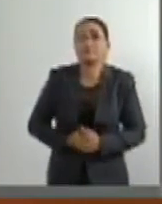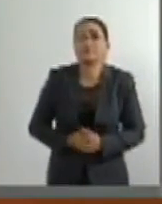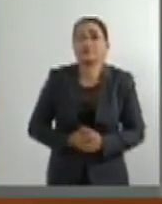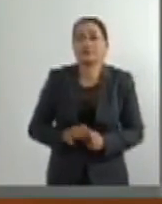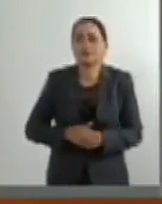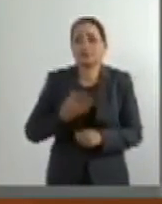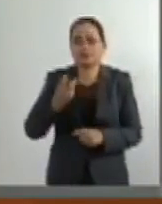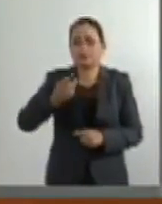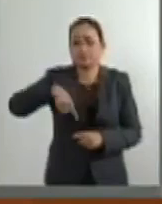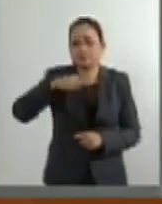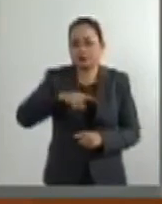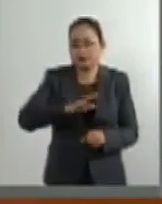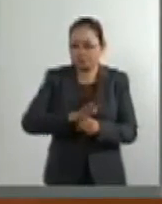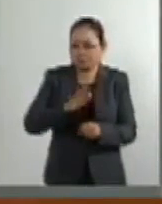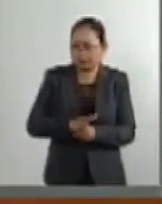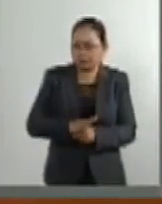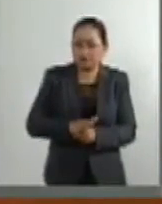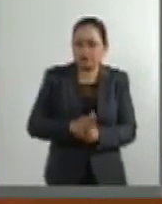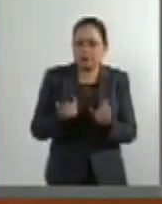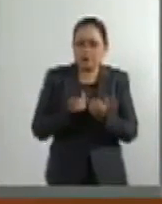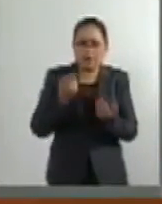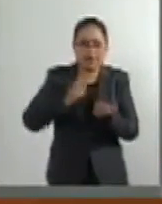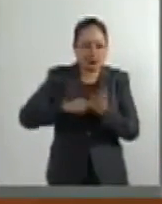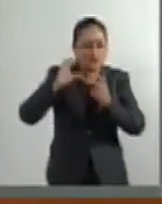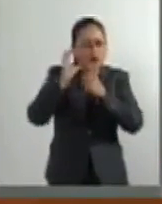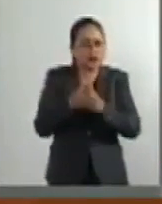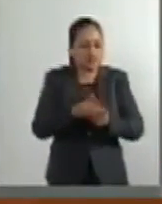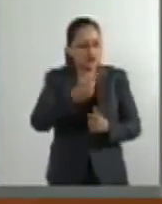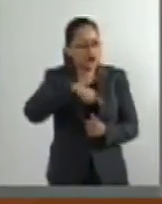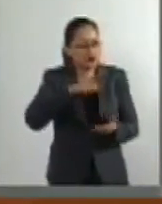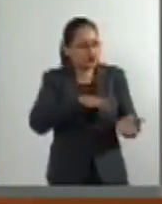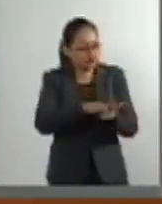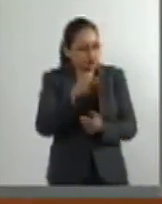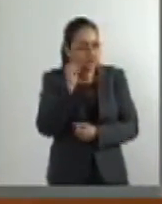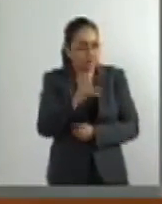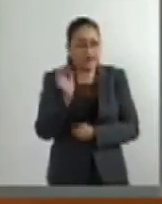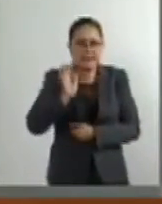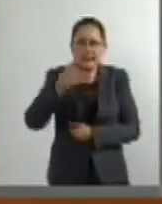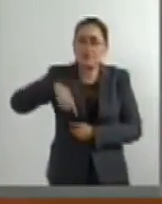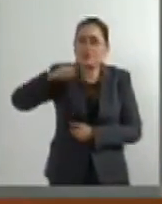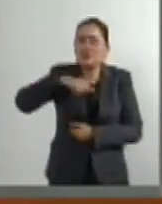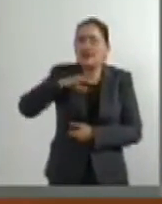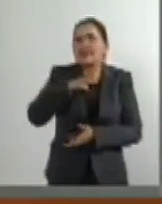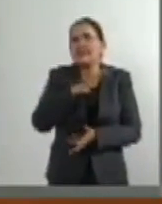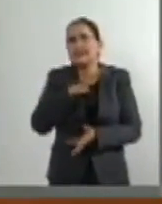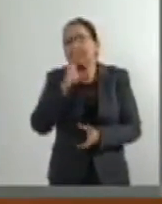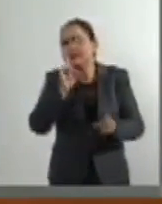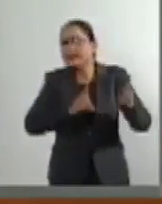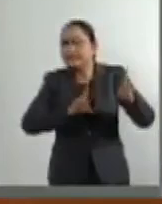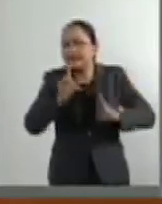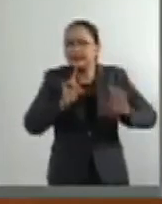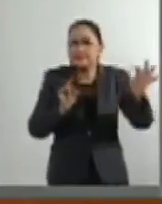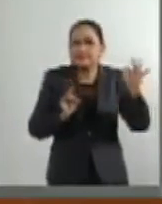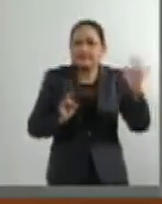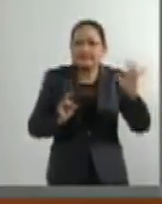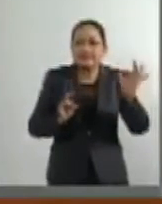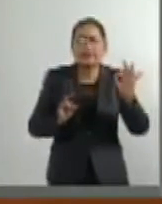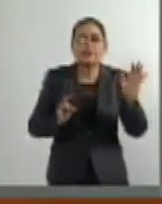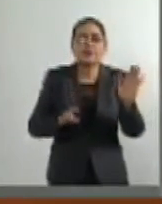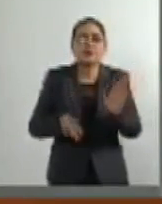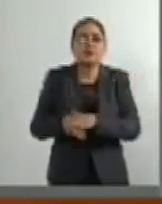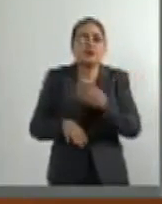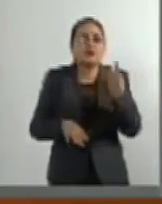vamos a refrendar como lo hicimos en la Comisión aun cuando pudiéramos tener algunas dudas respecto de que este